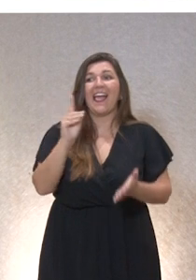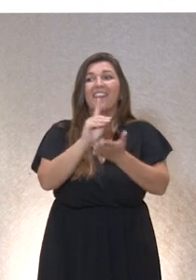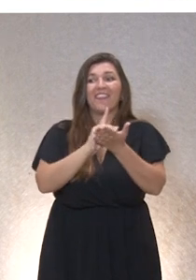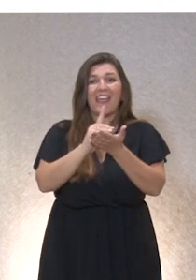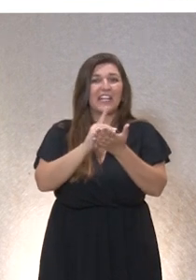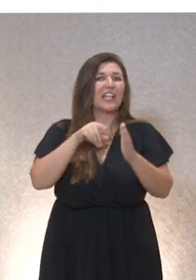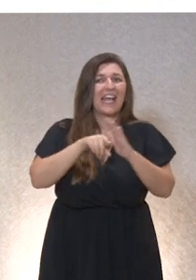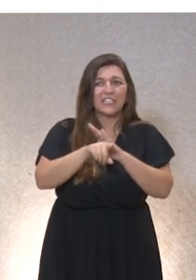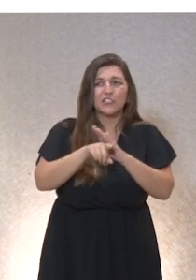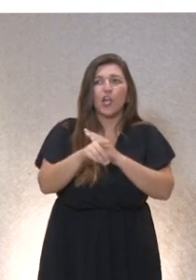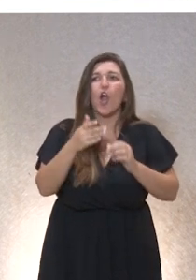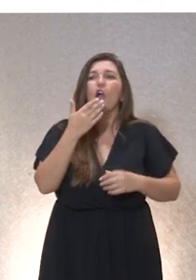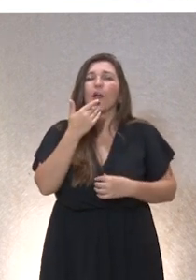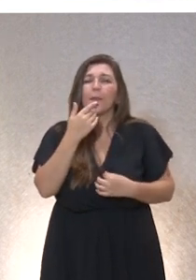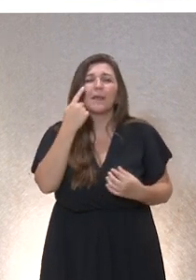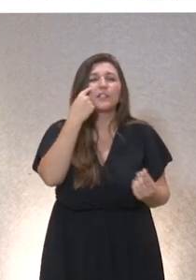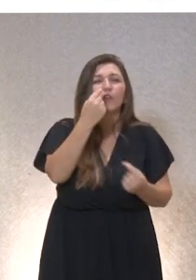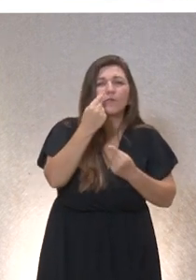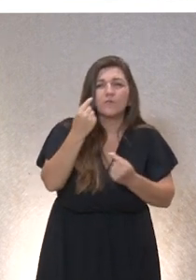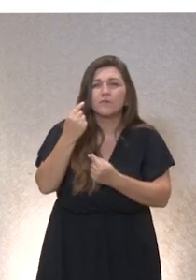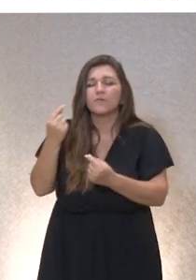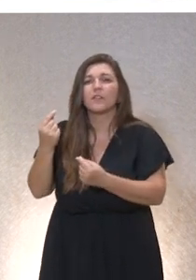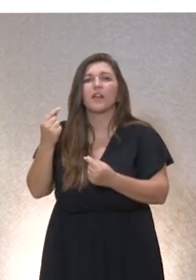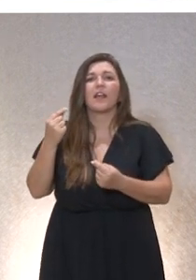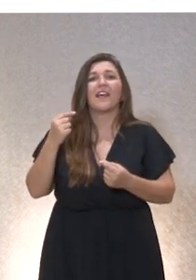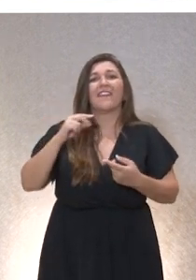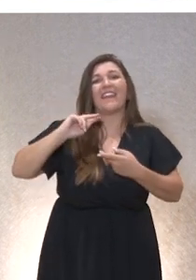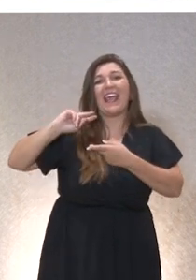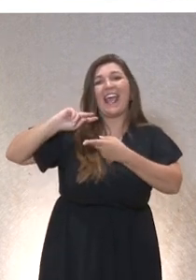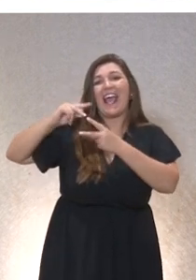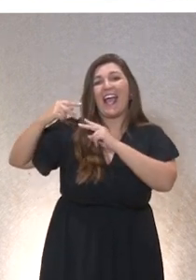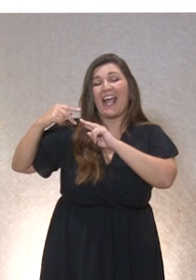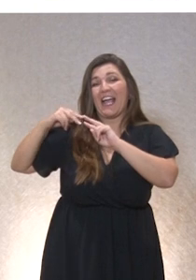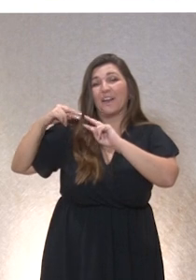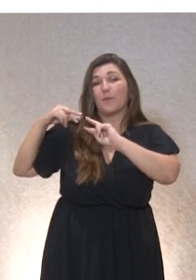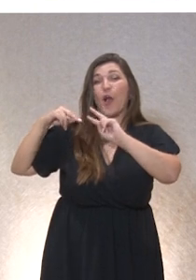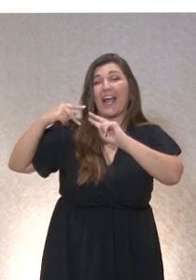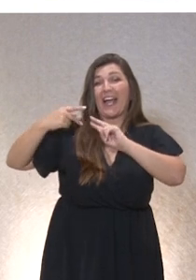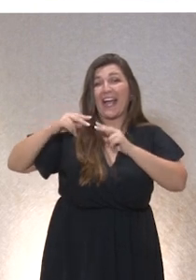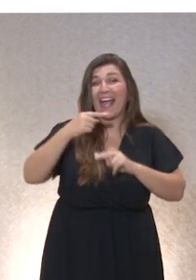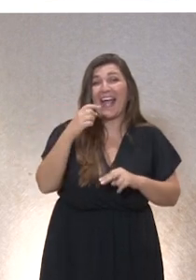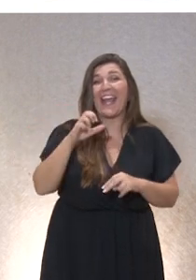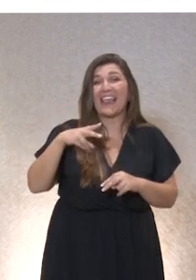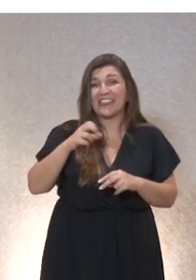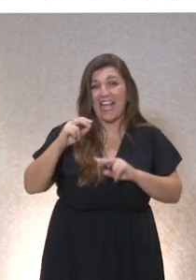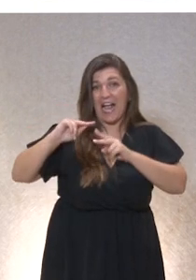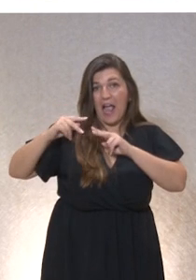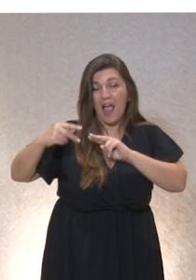el conocimiento detallado del código genético y la manipulación genética nos abren las puertas para preguntarnos